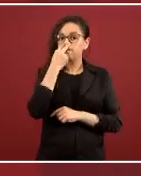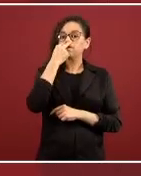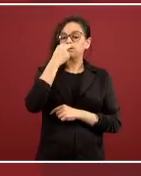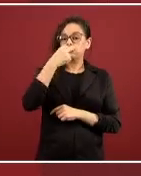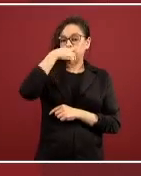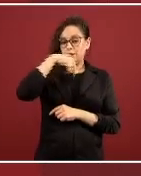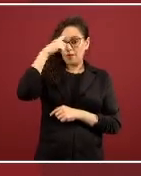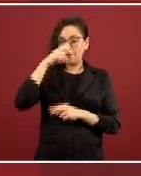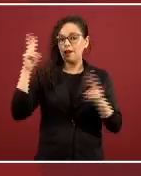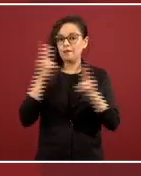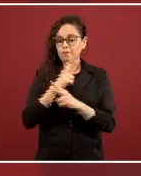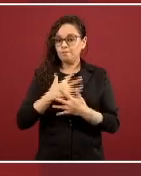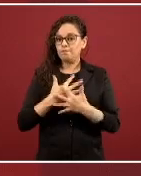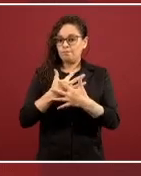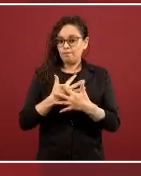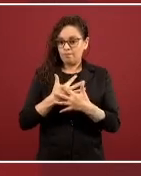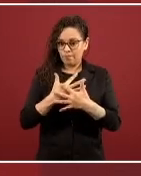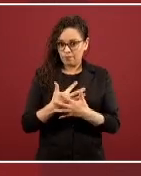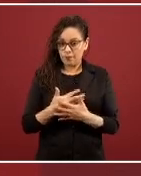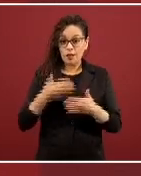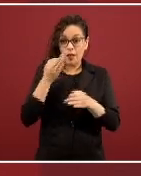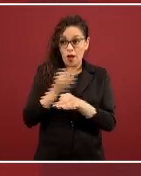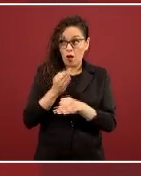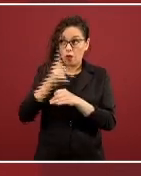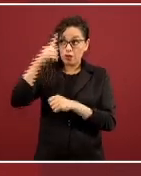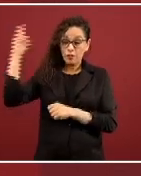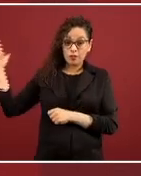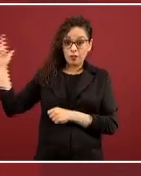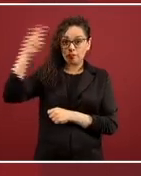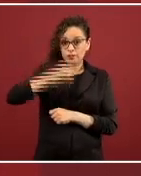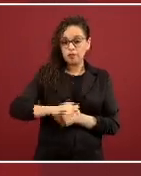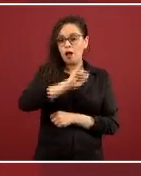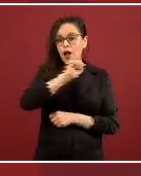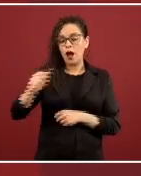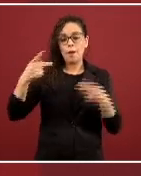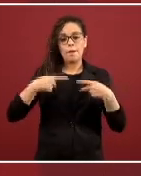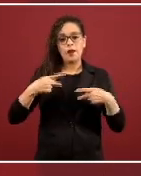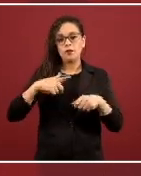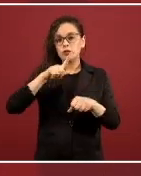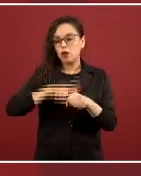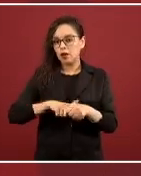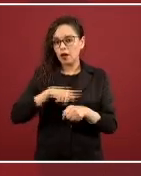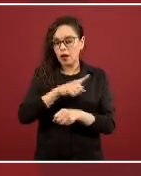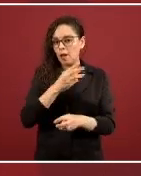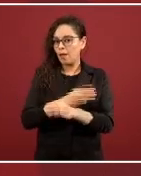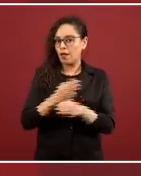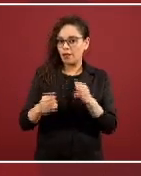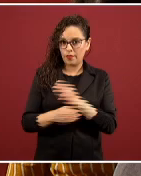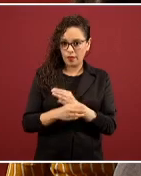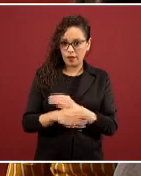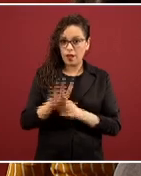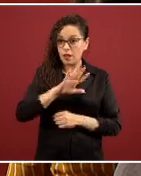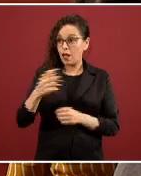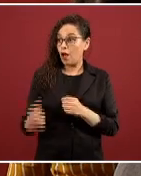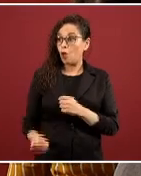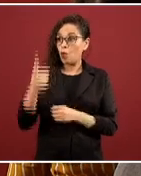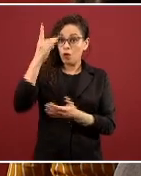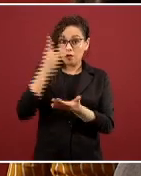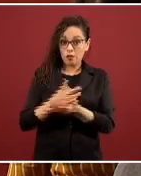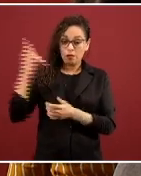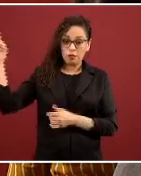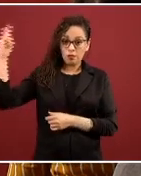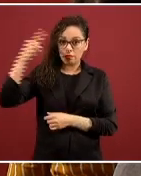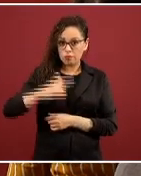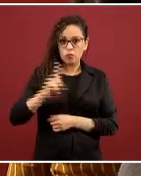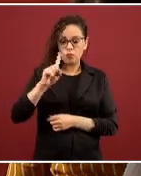personal sí es parte de lo que está en el avión. Ahora, este no es el único vuelo, se ha establecido un puente aéreo entre